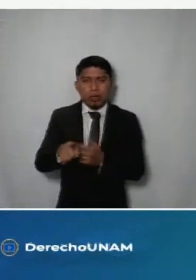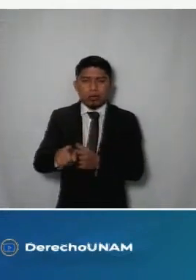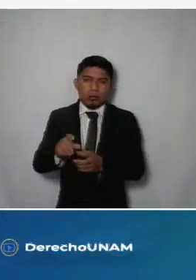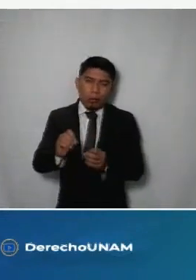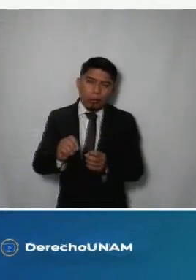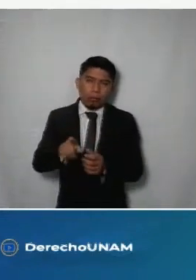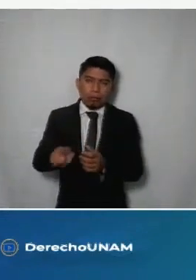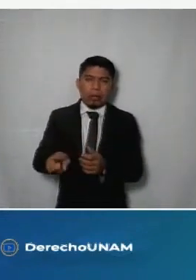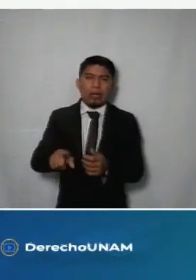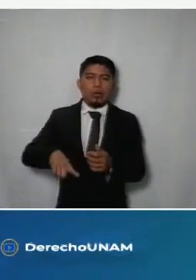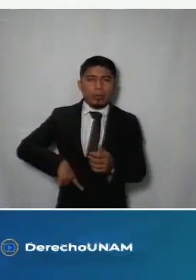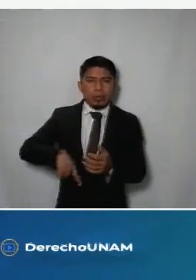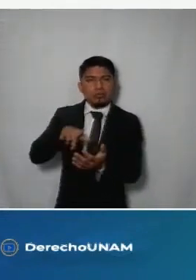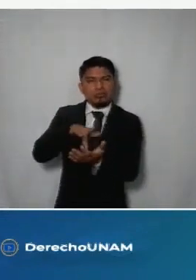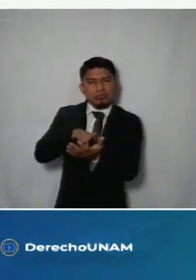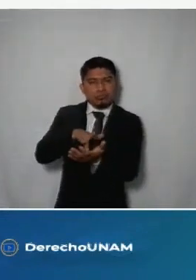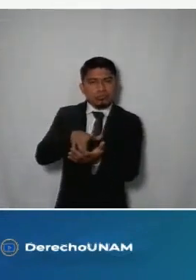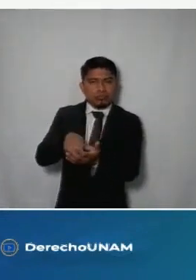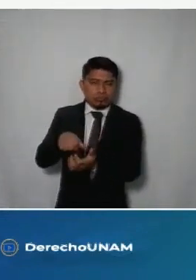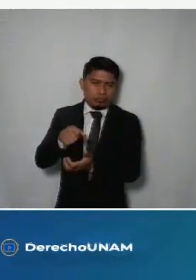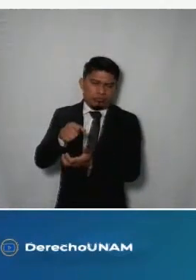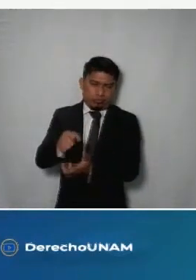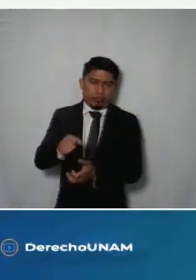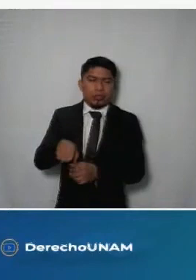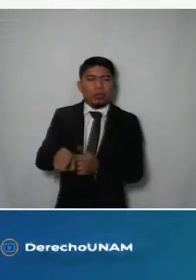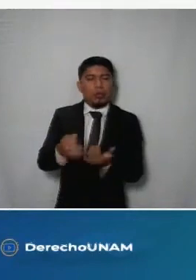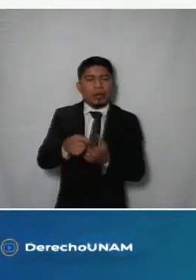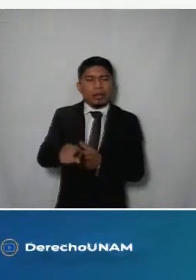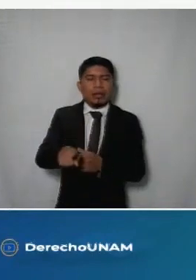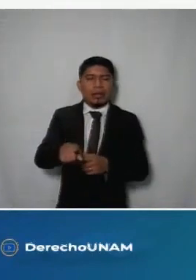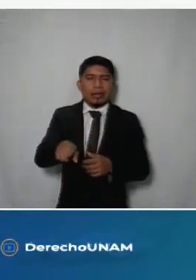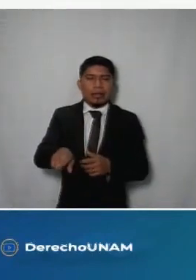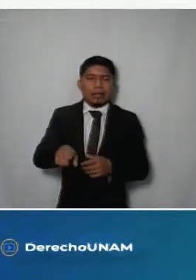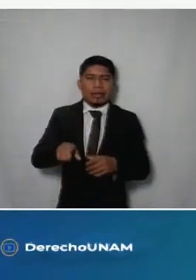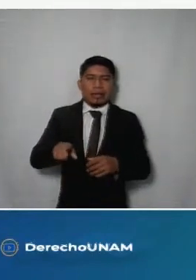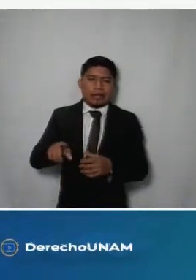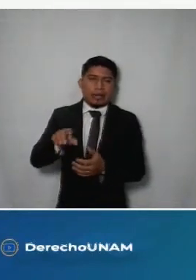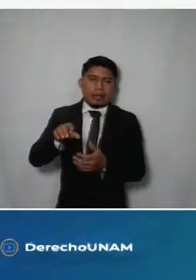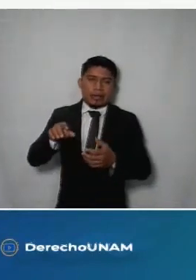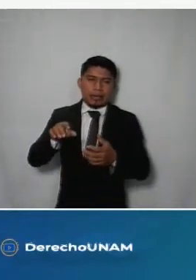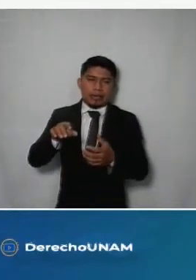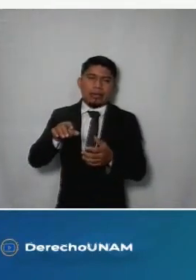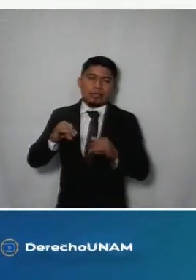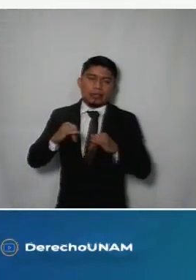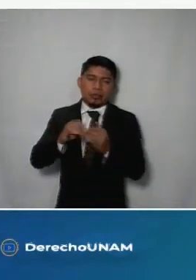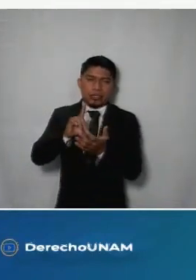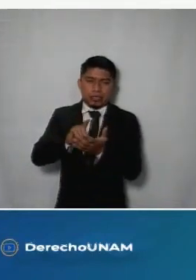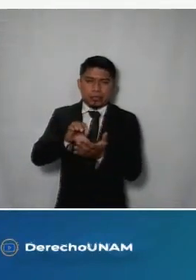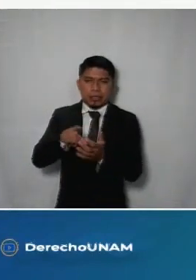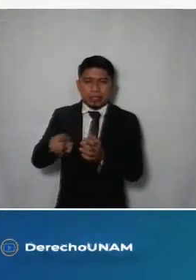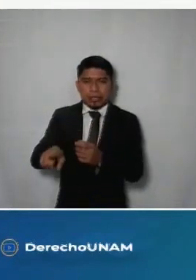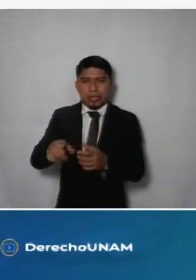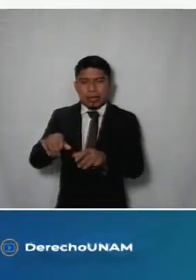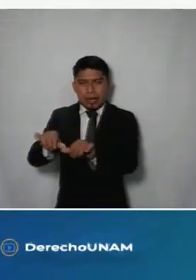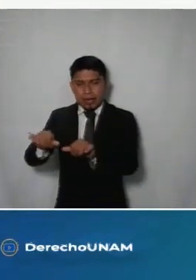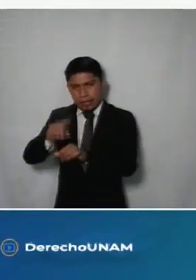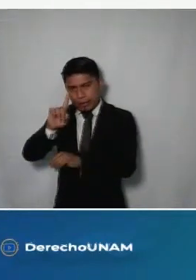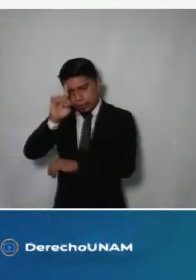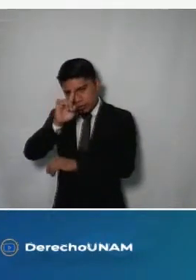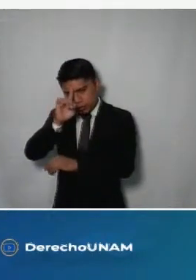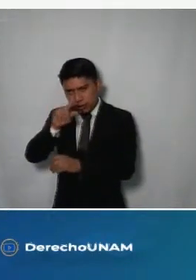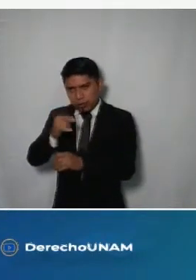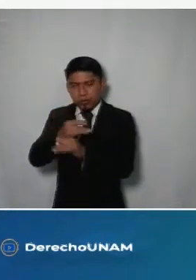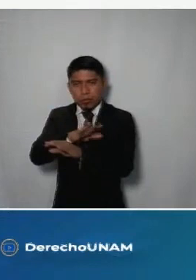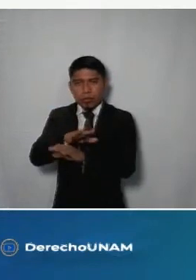concesionado en respuesta el sujeto obligado a través de la jefatura de unidad departamental de asesoría en